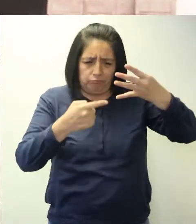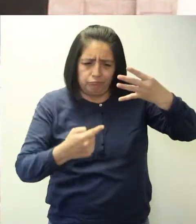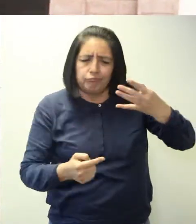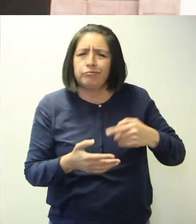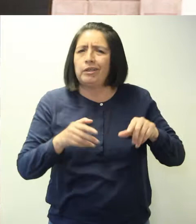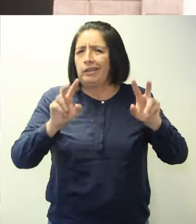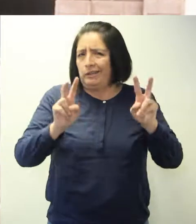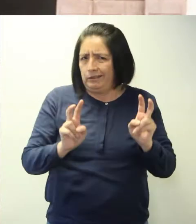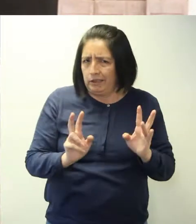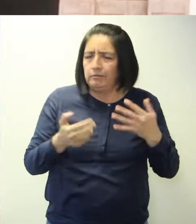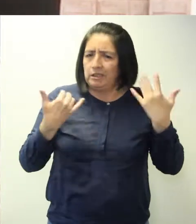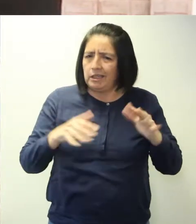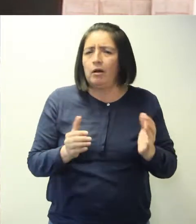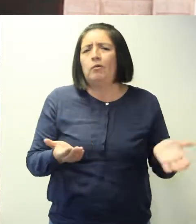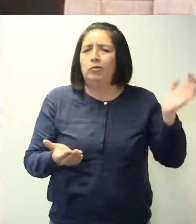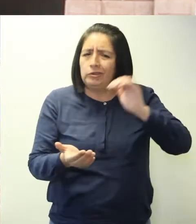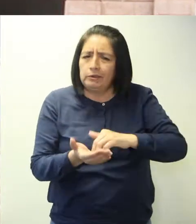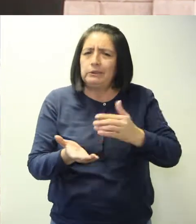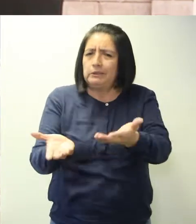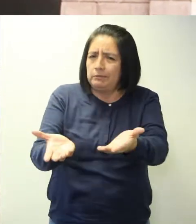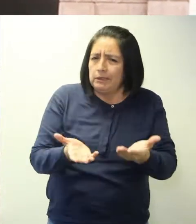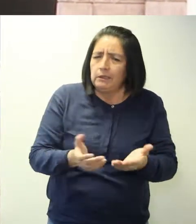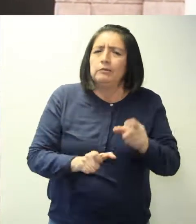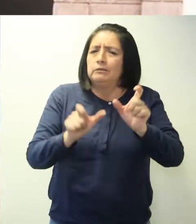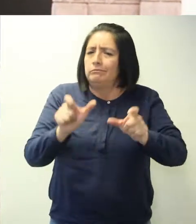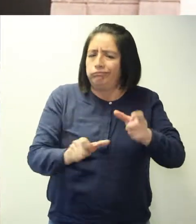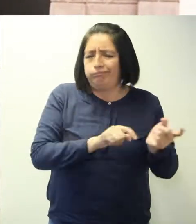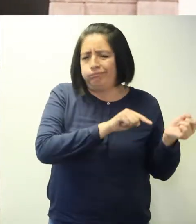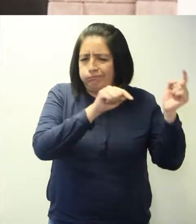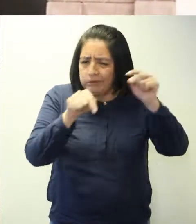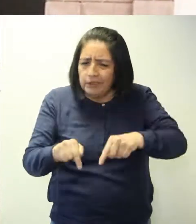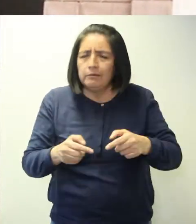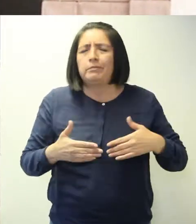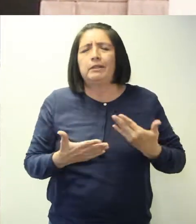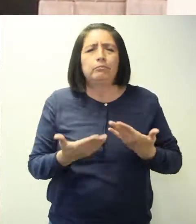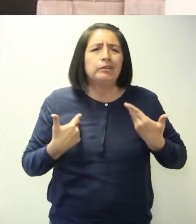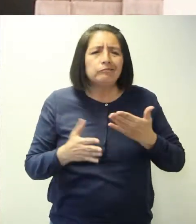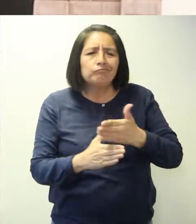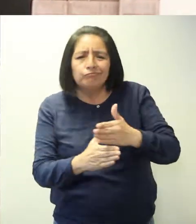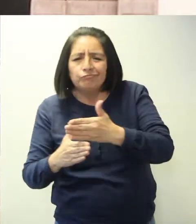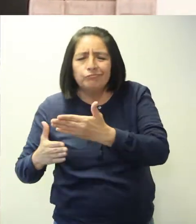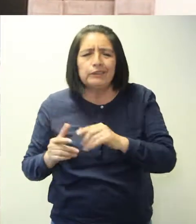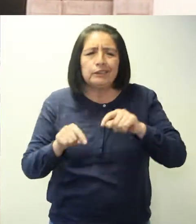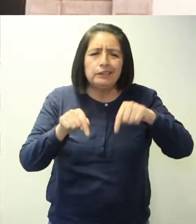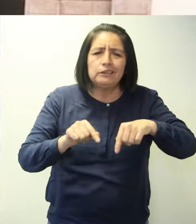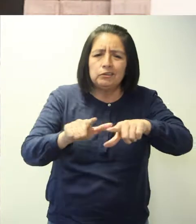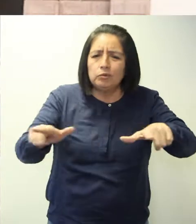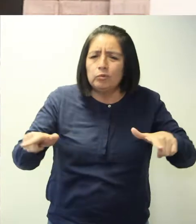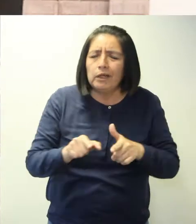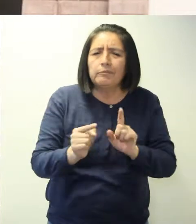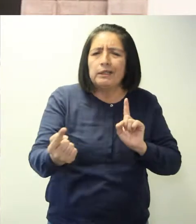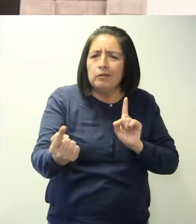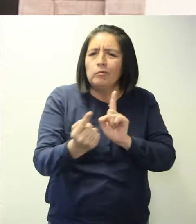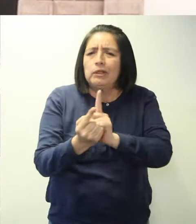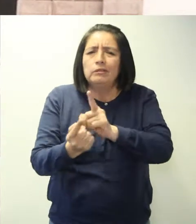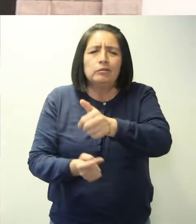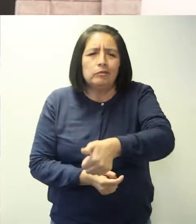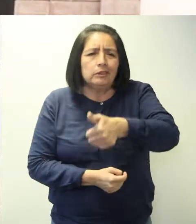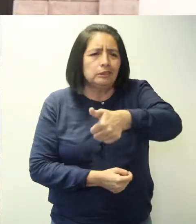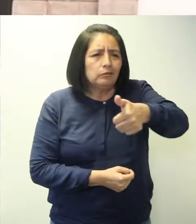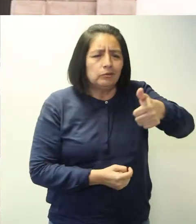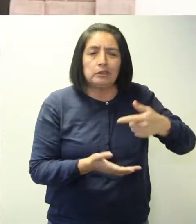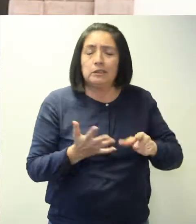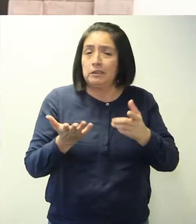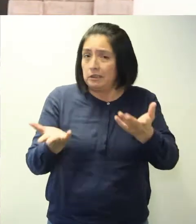Desde ya estamos reiterando la invitación para que puedan concurrir a estas instalaciones... ...para poder compartir y tener este espacio de encuentro ciudadano con las